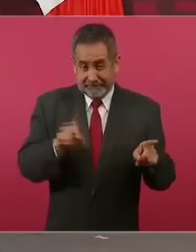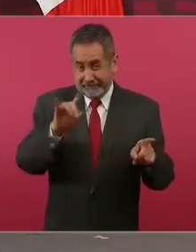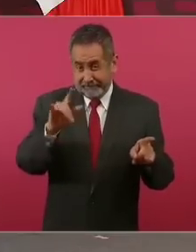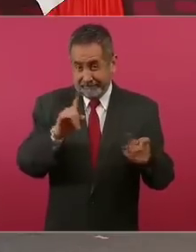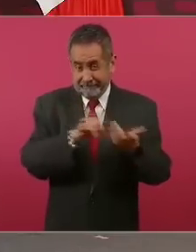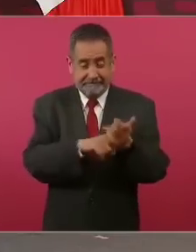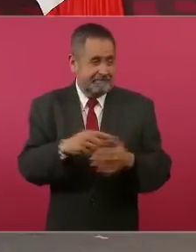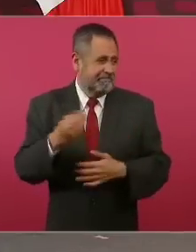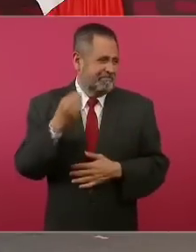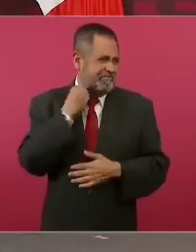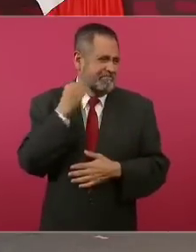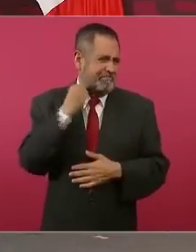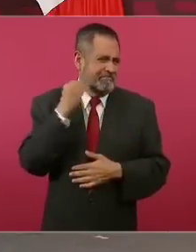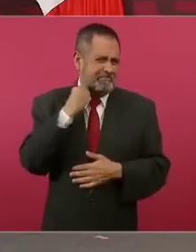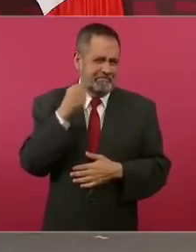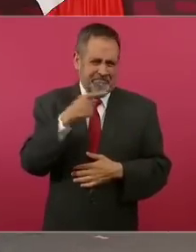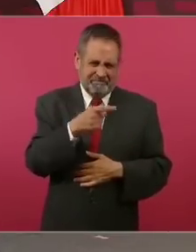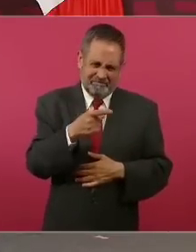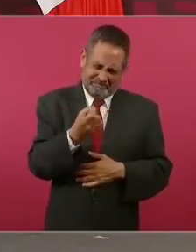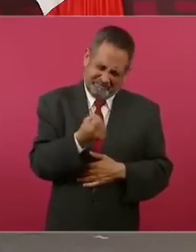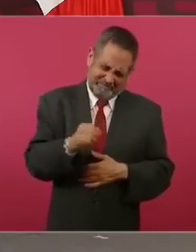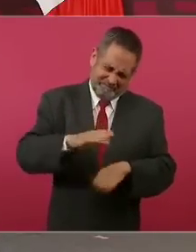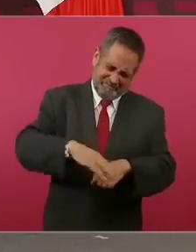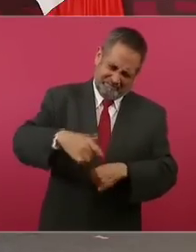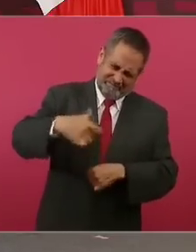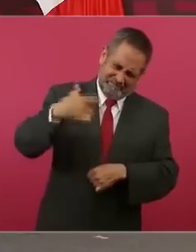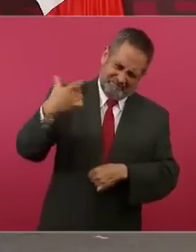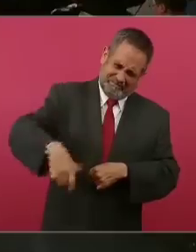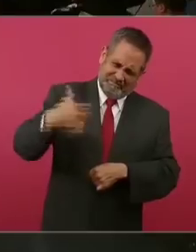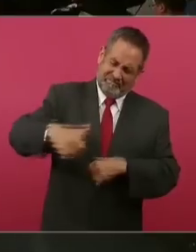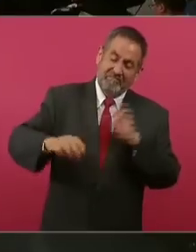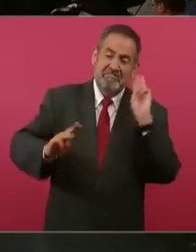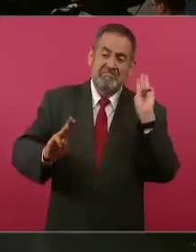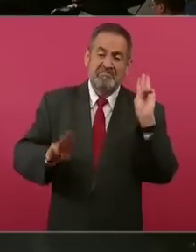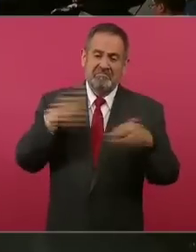más ricos del mundo